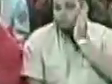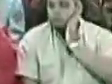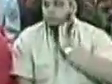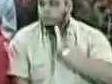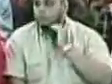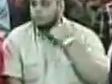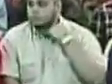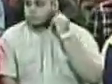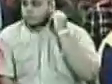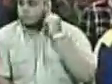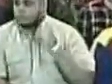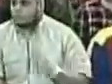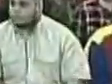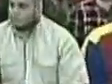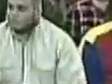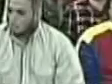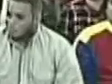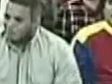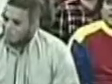¡Feliz año!